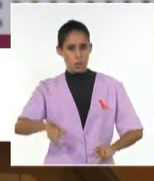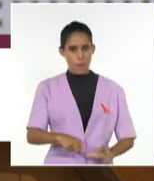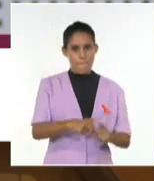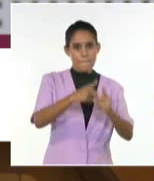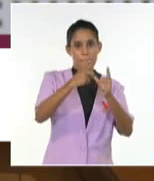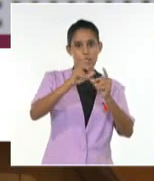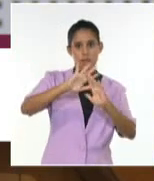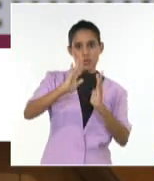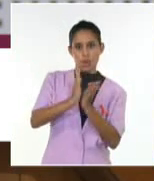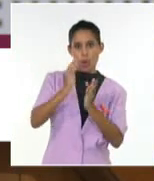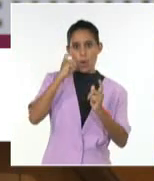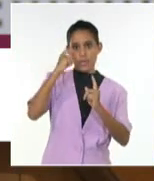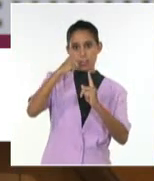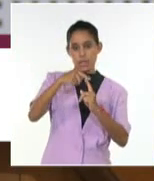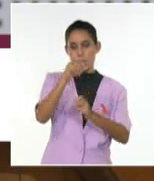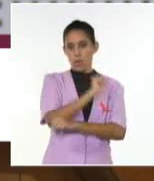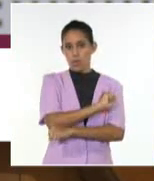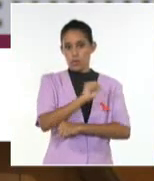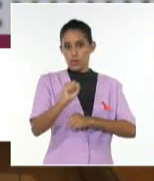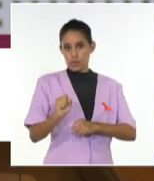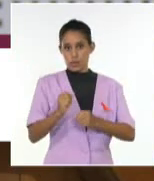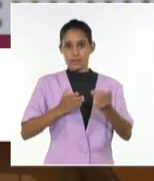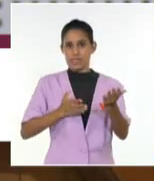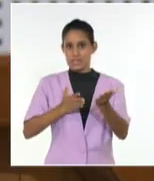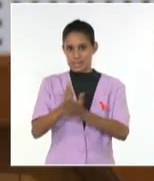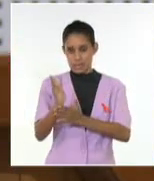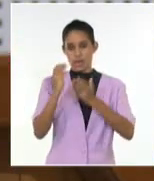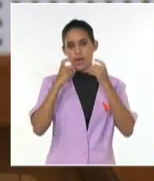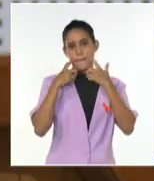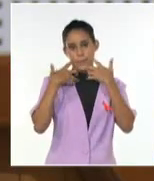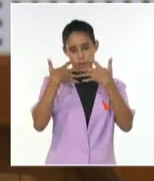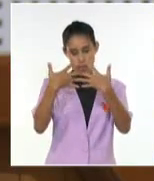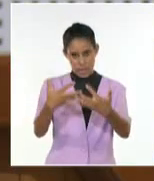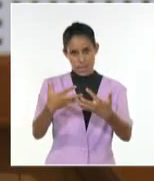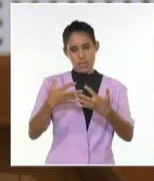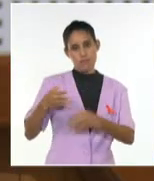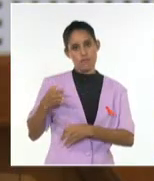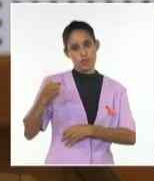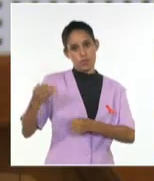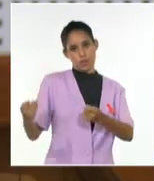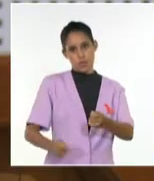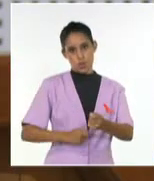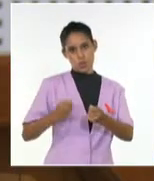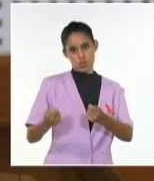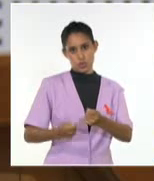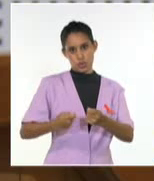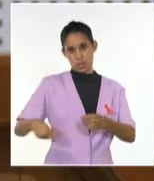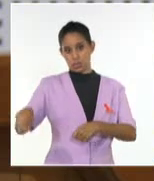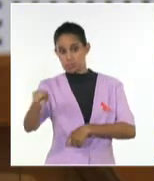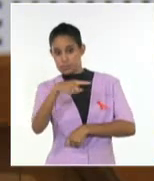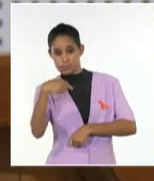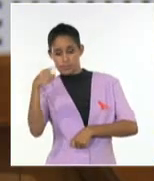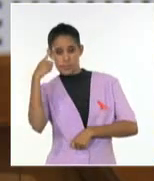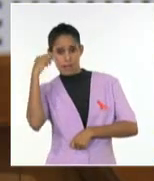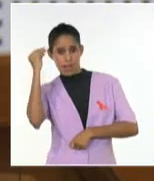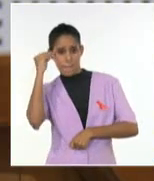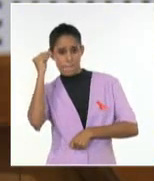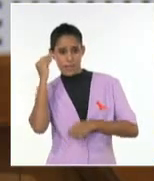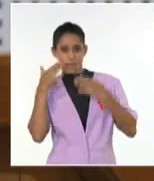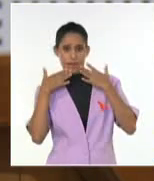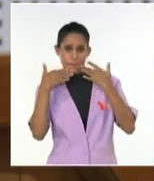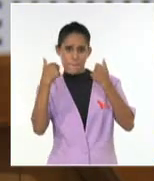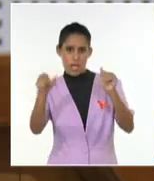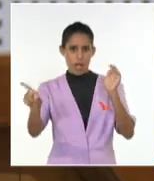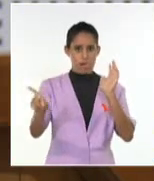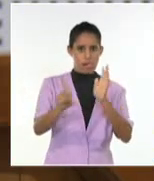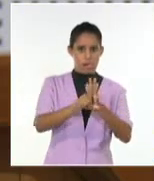ejército conscientes de que ha valido y siempre valdrá la pena luchar por hacerlos visibles y de formar al ciudadano cubano que la